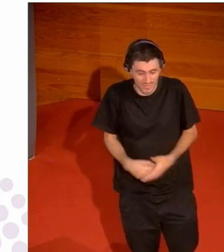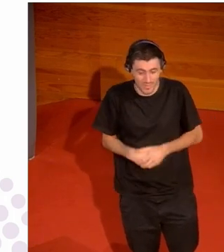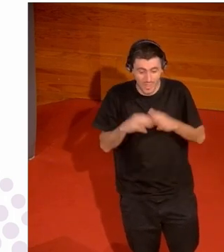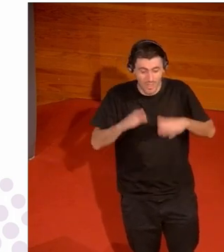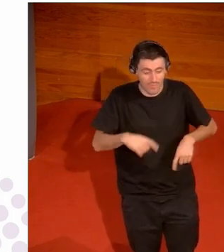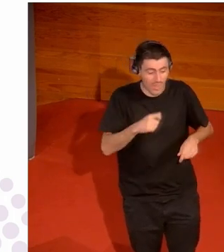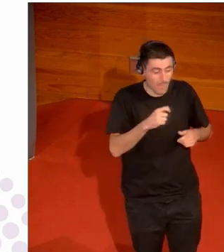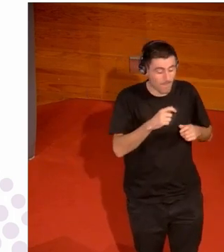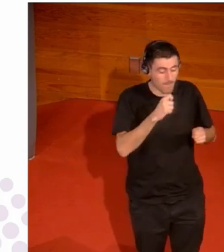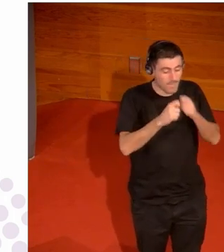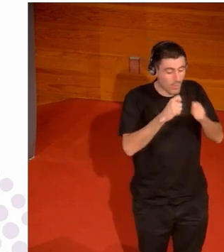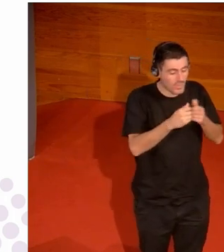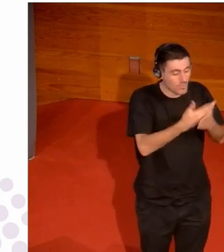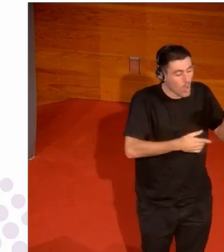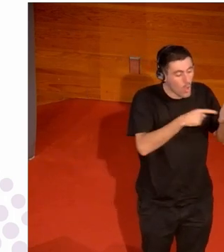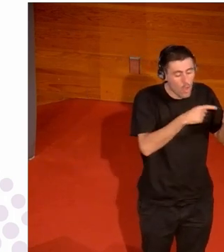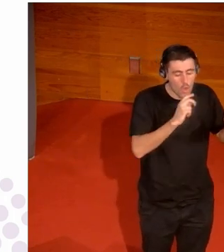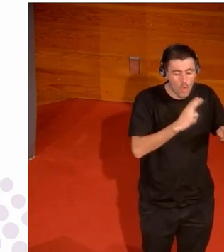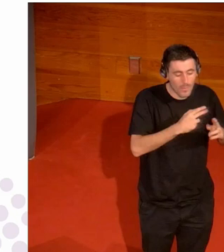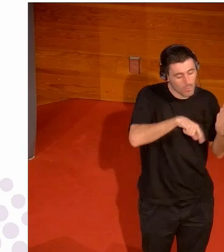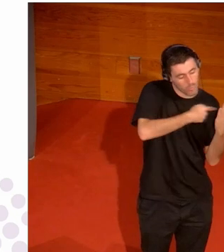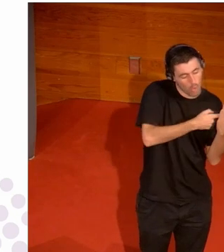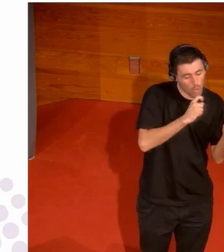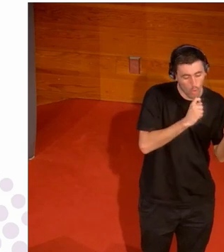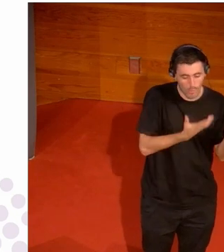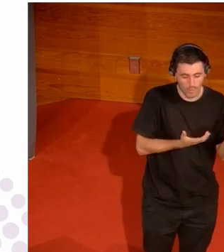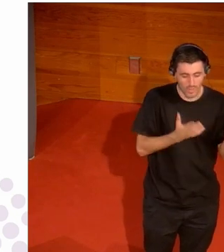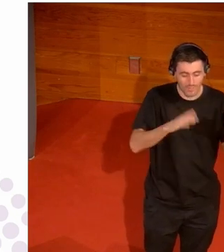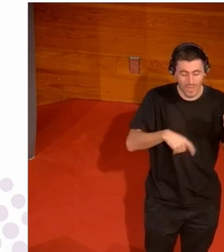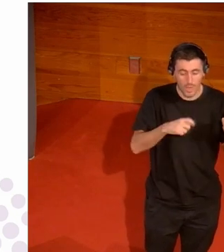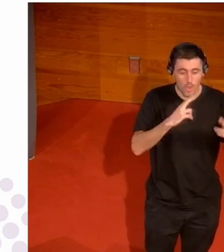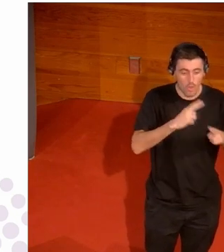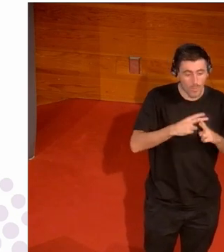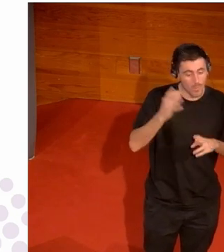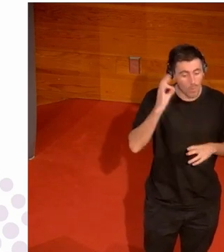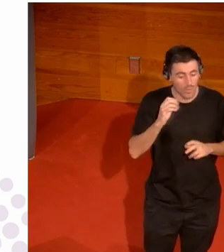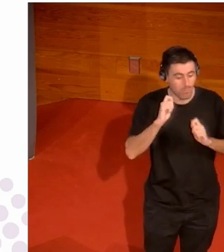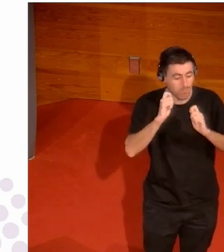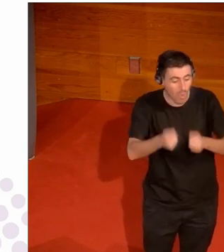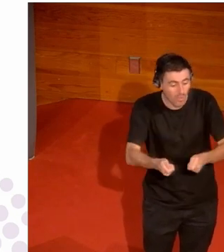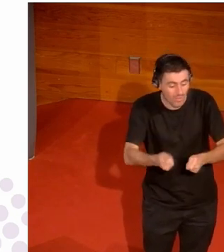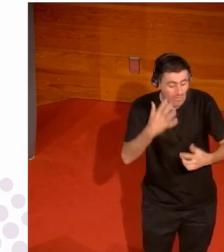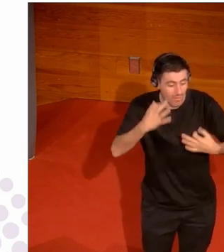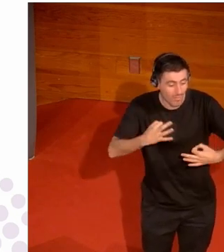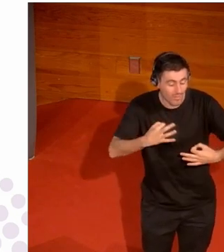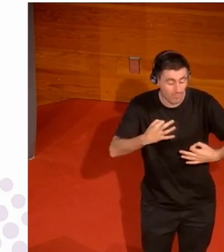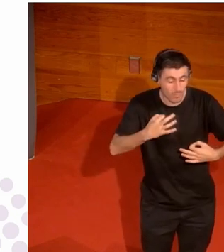tratan a ese hombre llamándole mujer y confundiendo a la sociedad eso era lo que yo quería decir